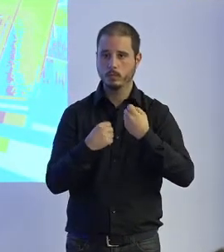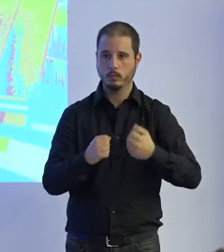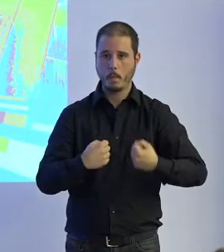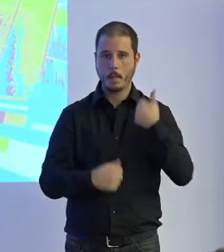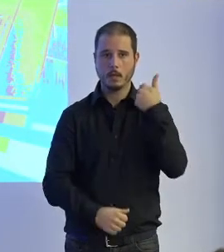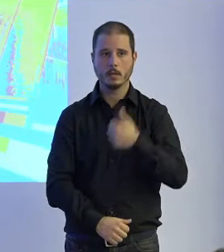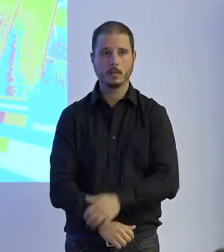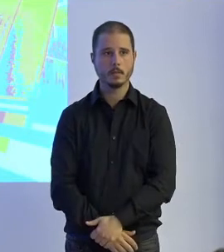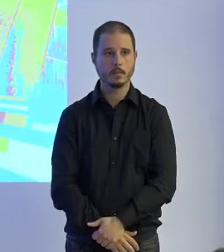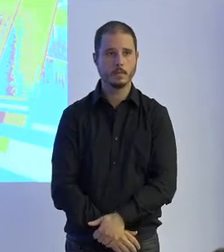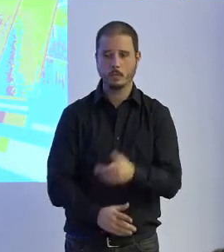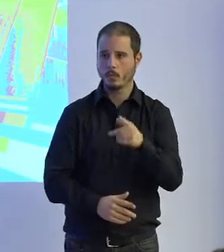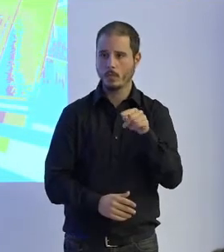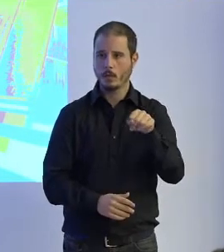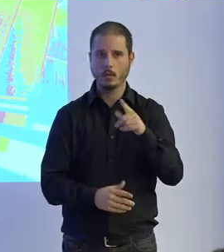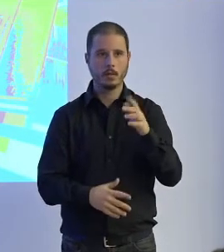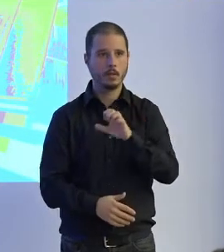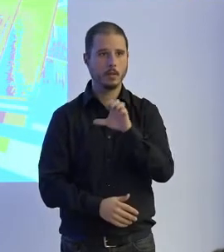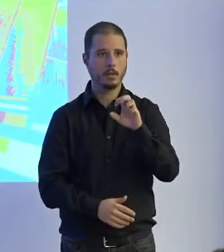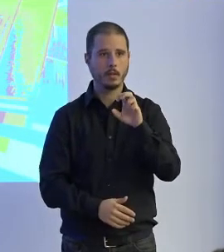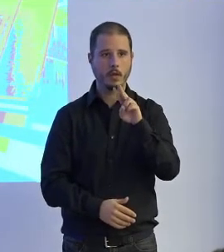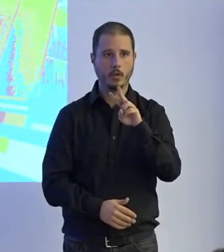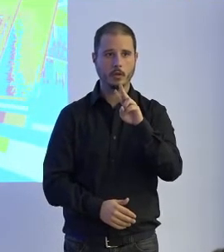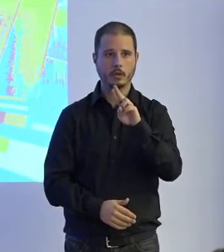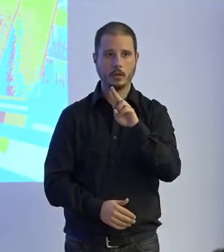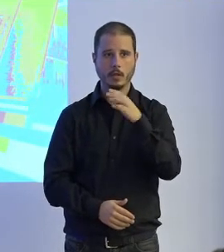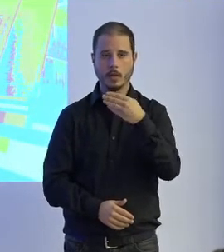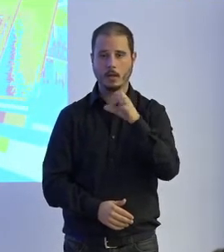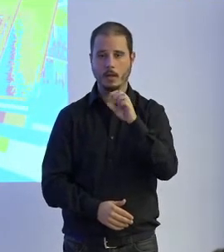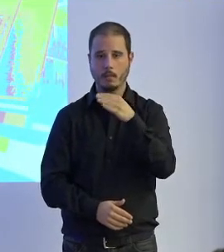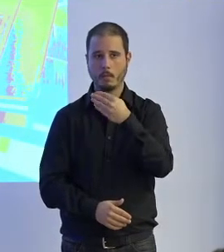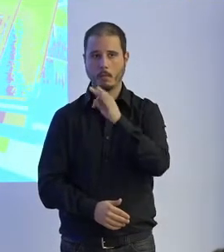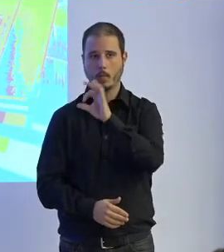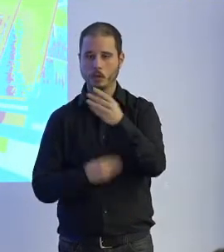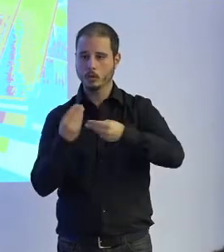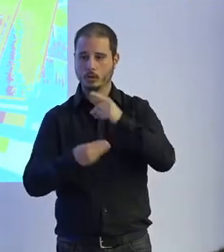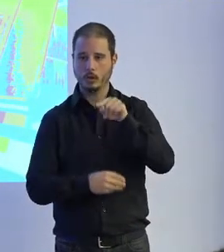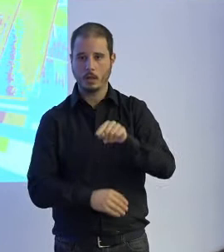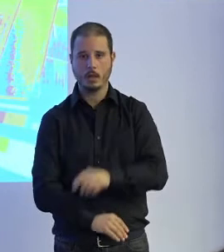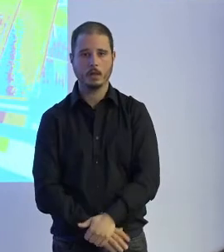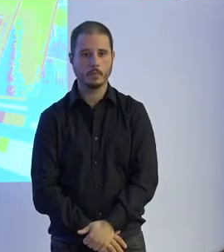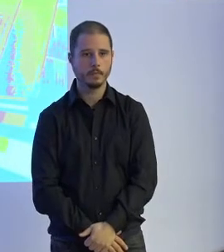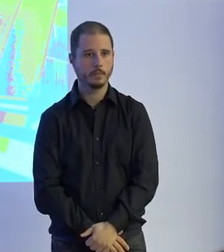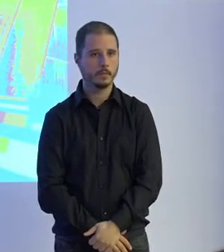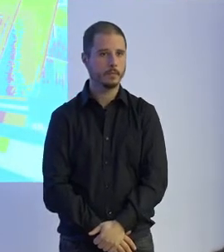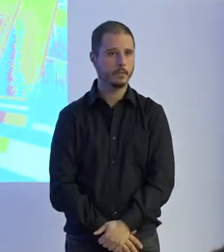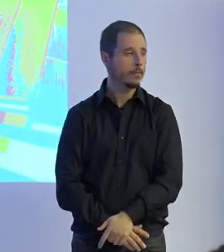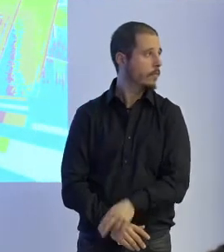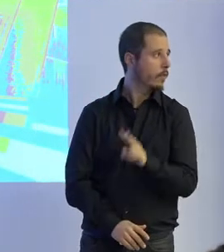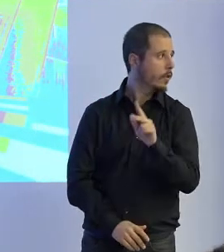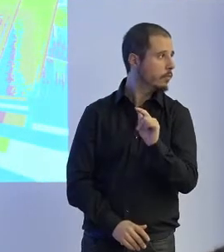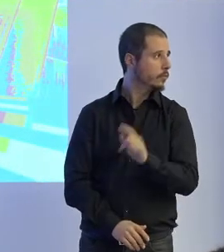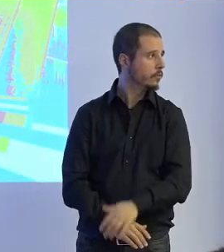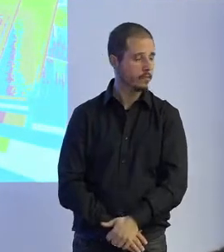eso es lo que hace el Edo Rebot por favor si me puedes tres minutos tres minutos y llego bien gracias bueno